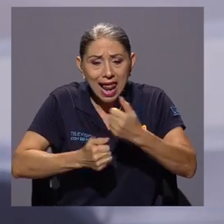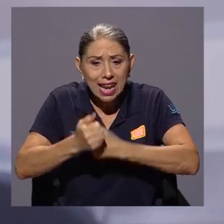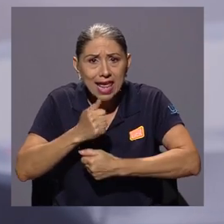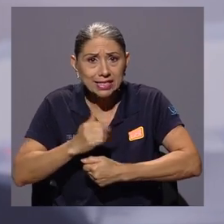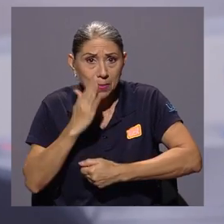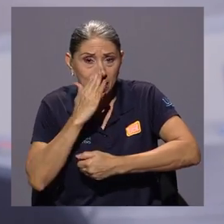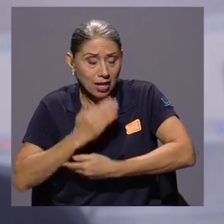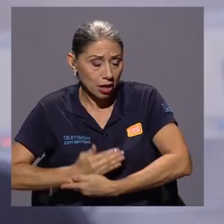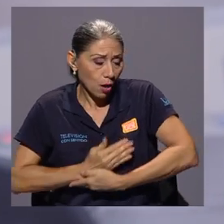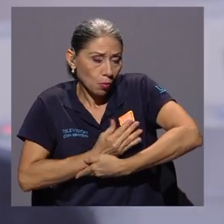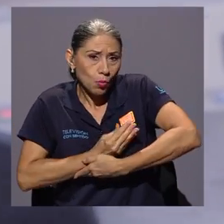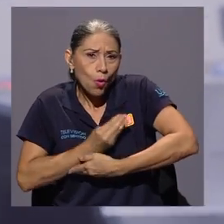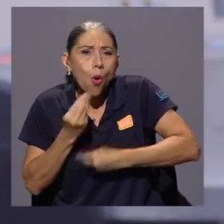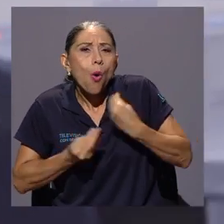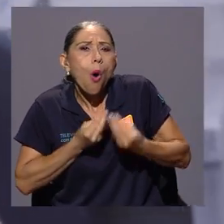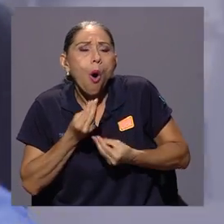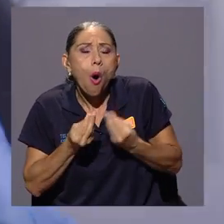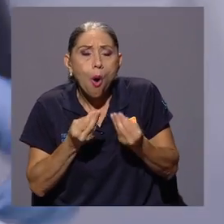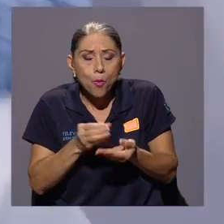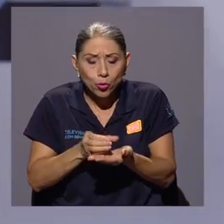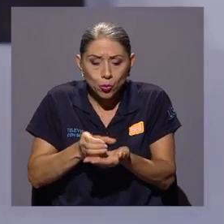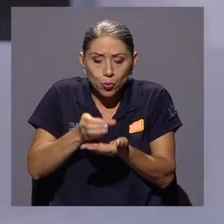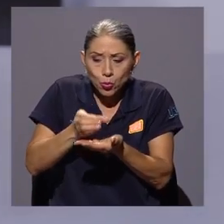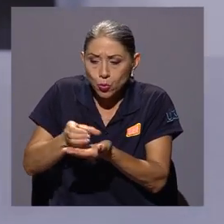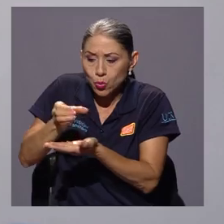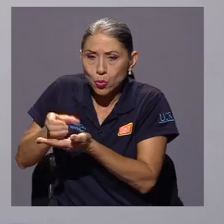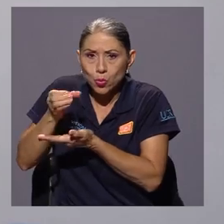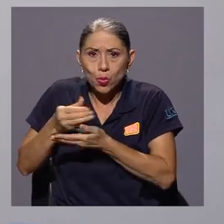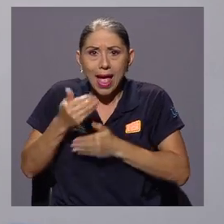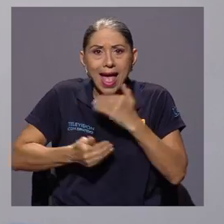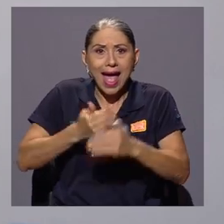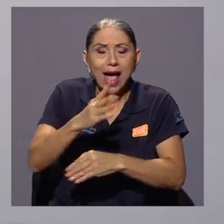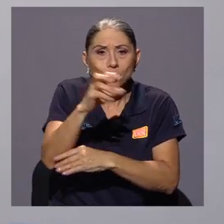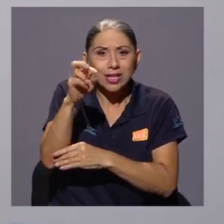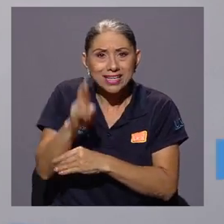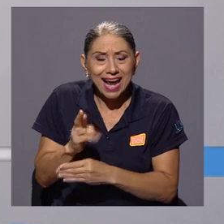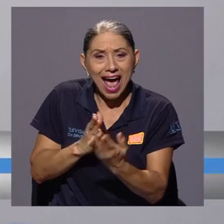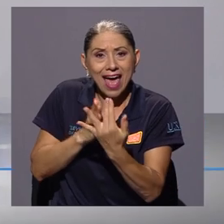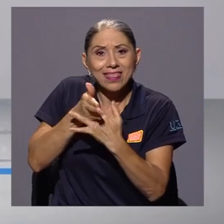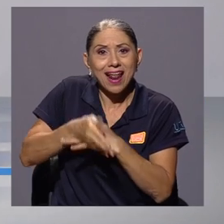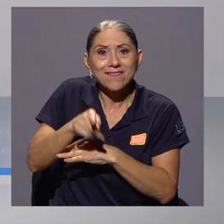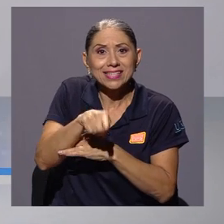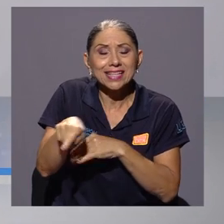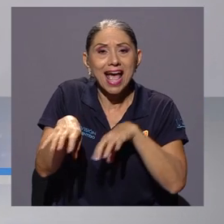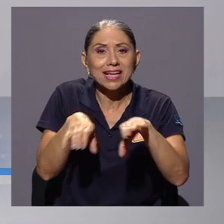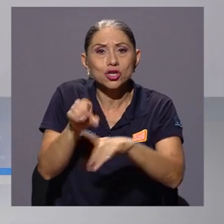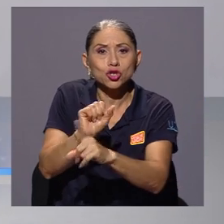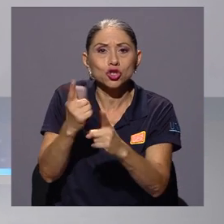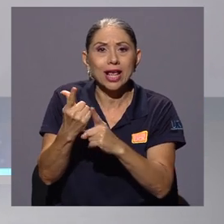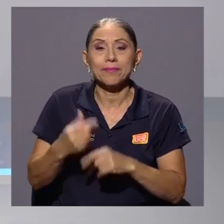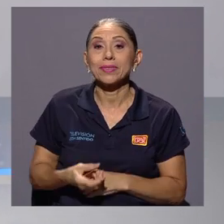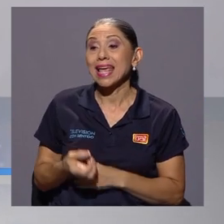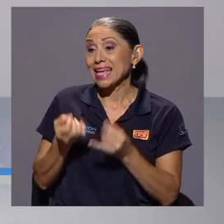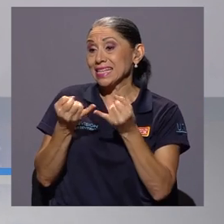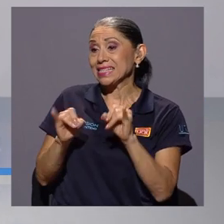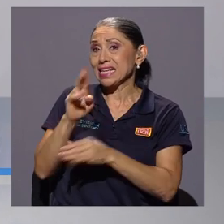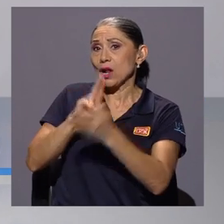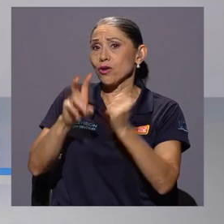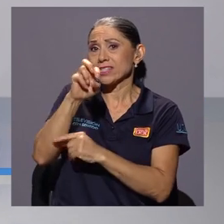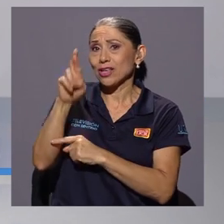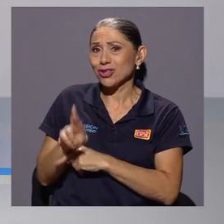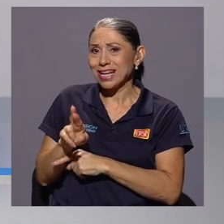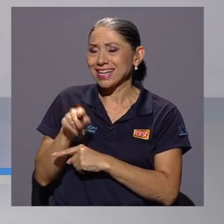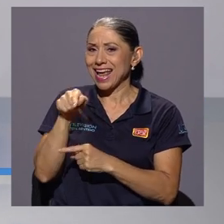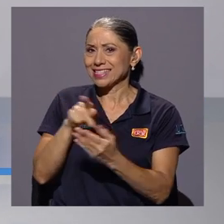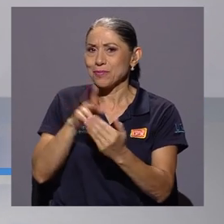materna en Costa Rica a través de un proyecto de acción social. Sin la Universidad de Costa Rica, el proyecto no podría salir adelante en una de